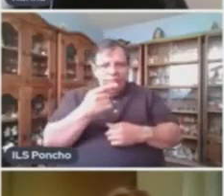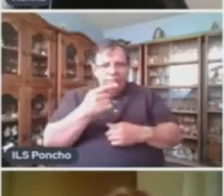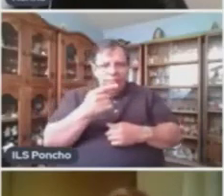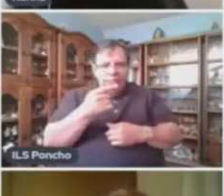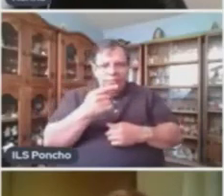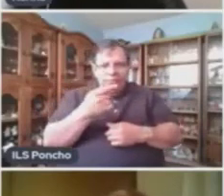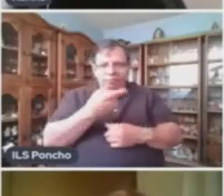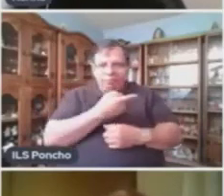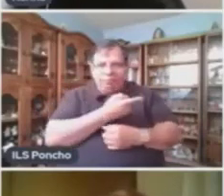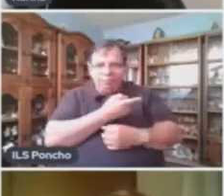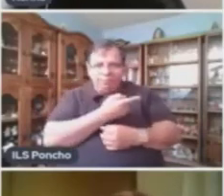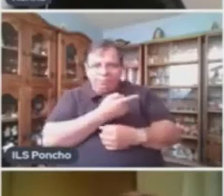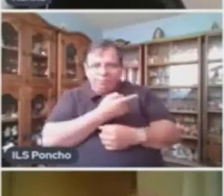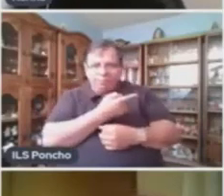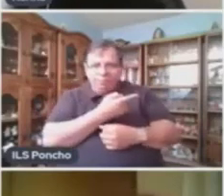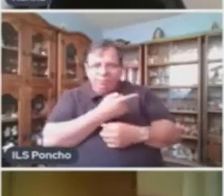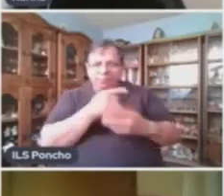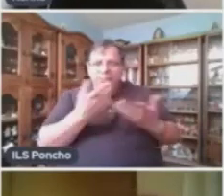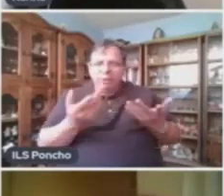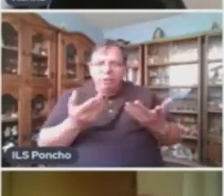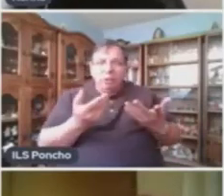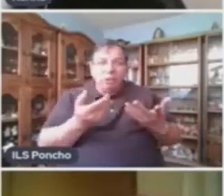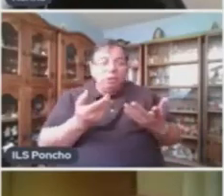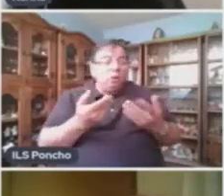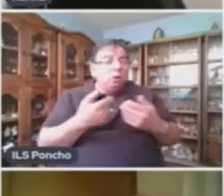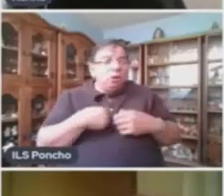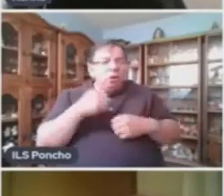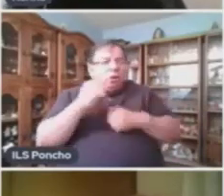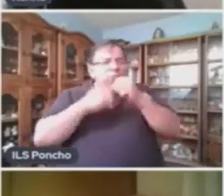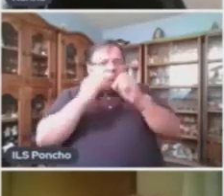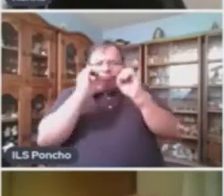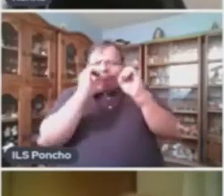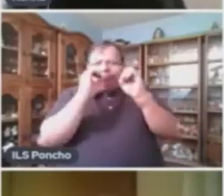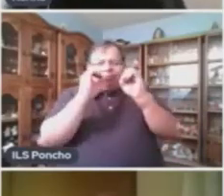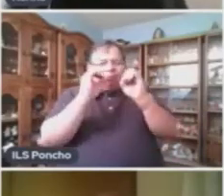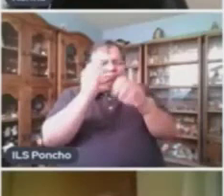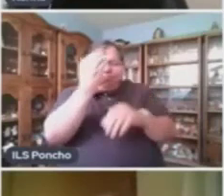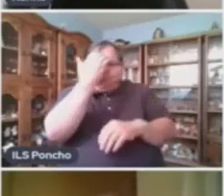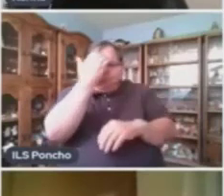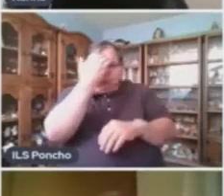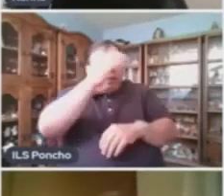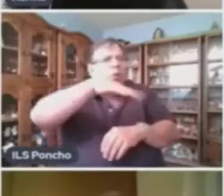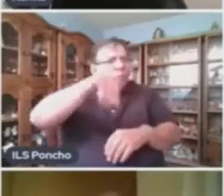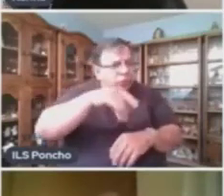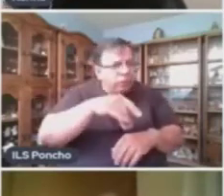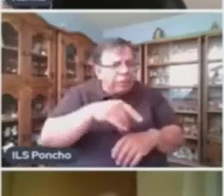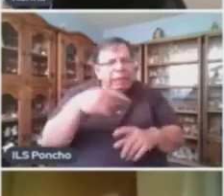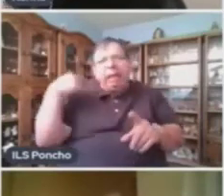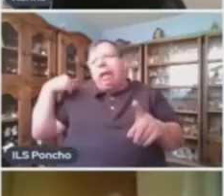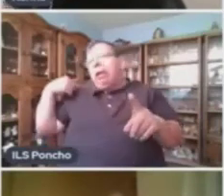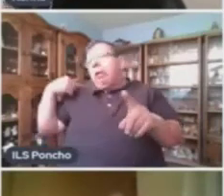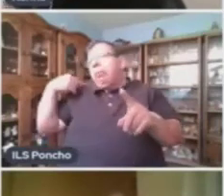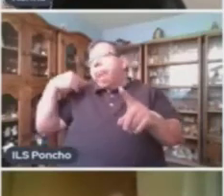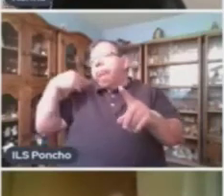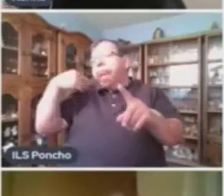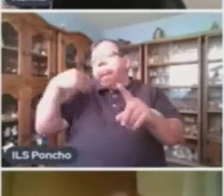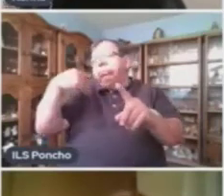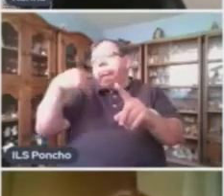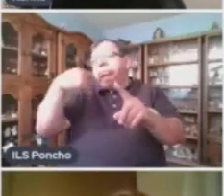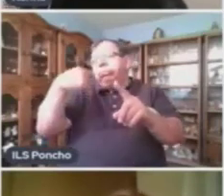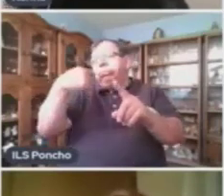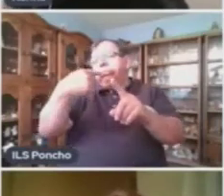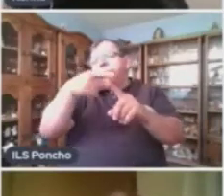consonante Sin conocerte por años, te he buscado Sin conocerte por años, te he añorado